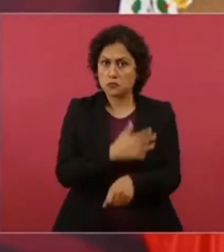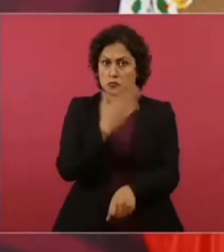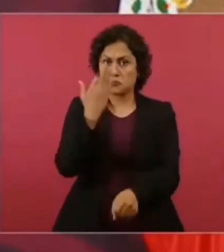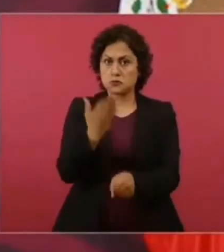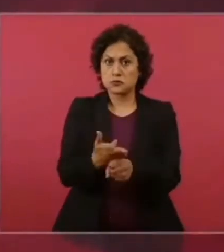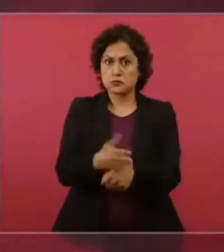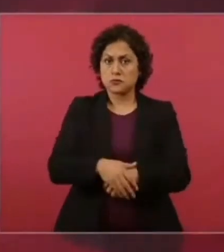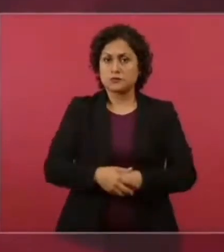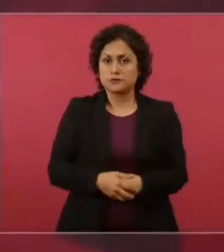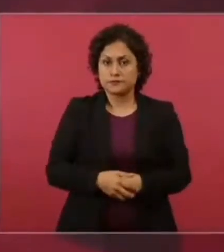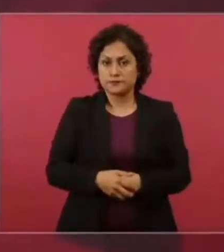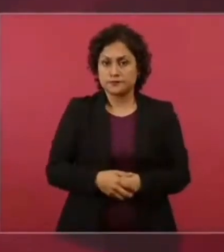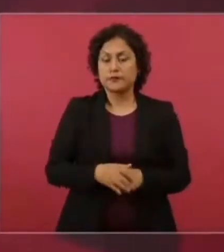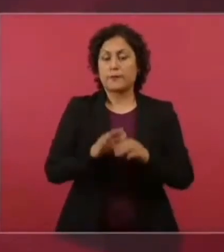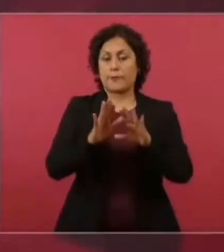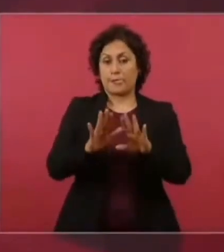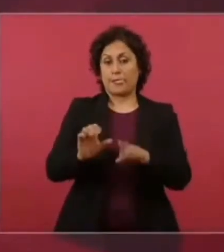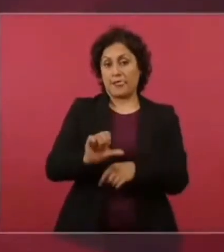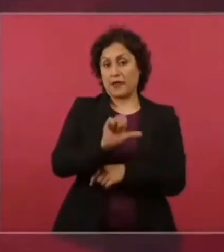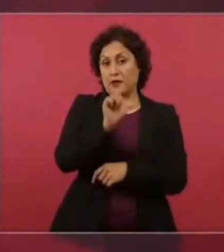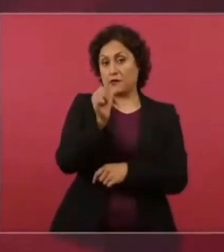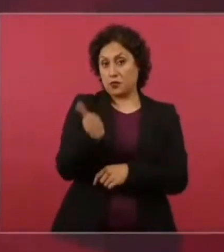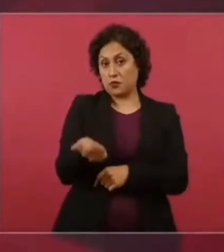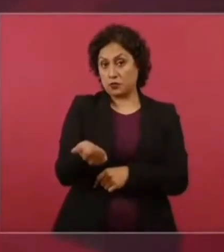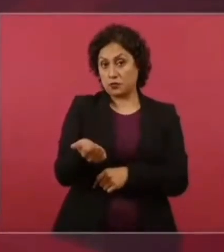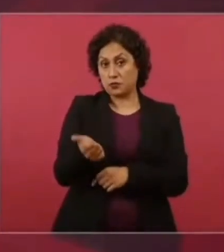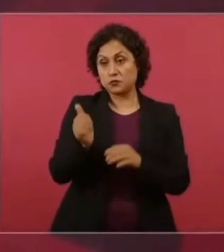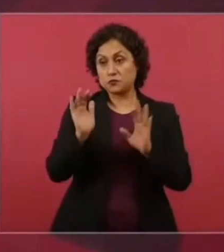Y lo tercero, por lo que no acepten,